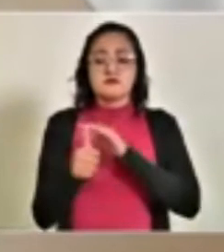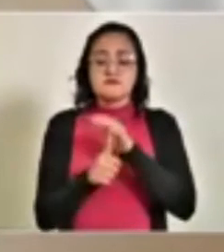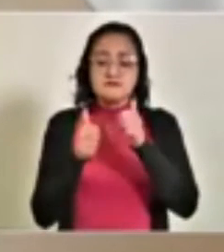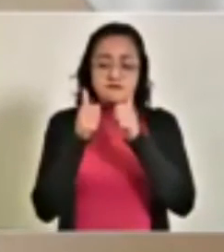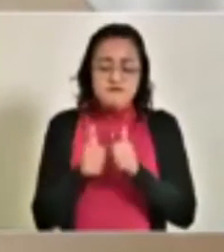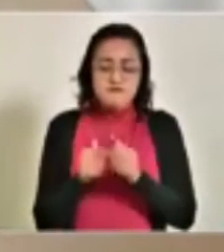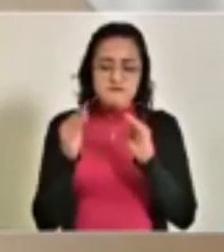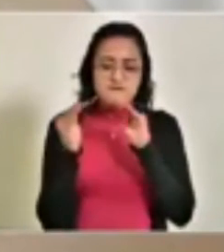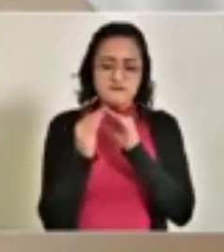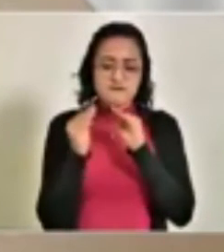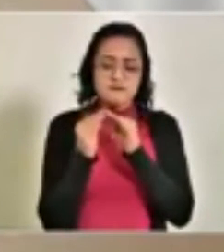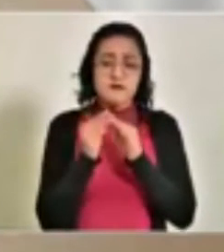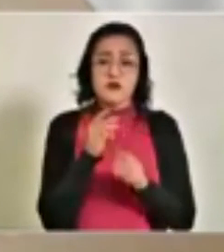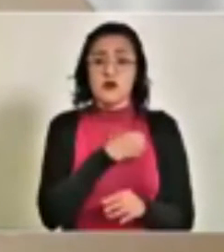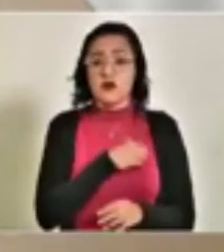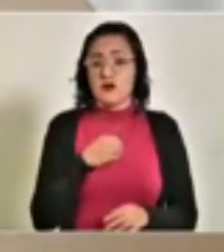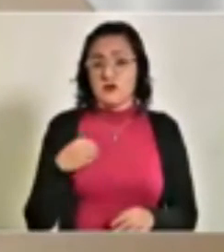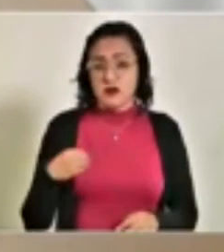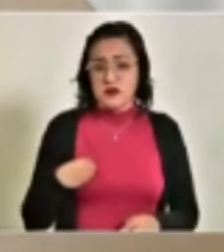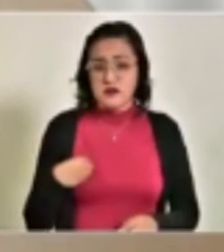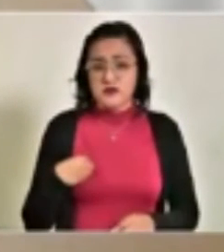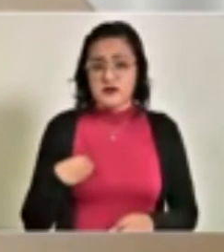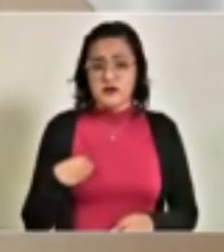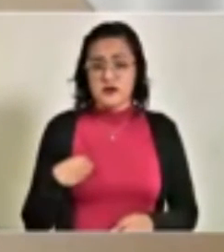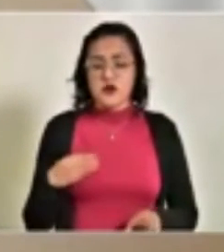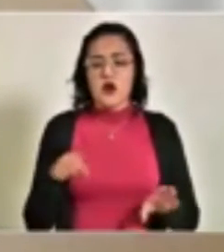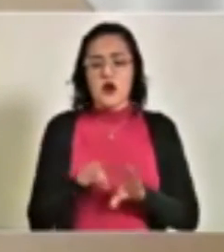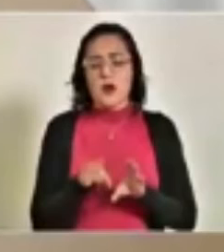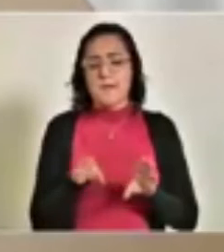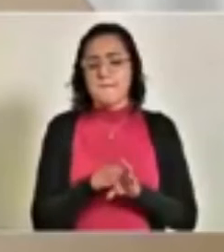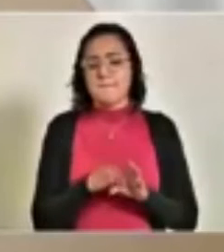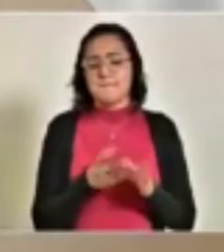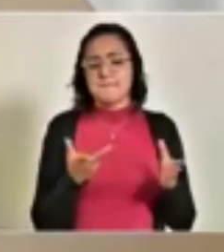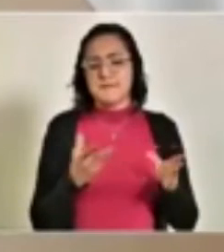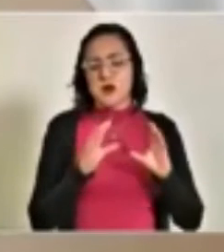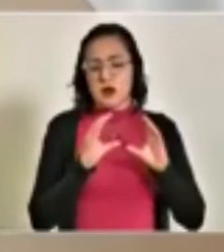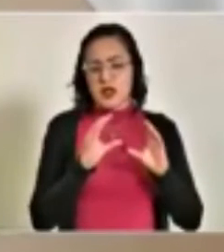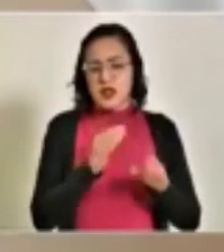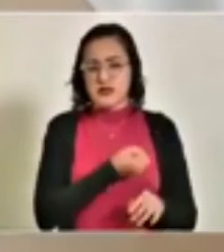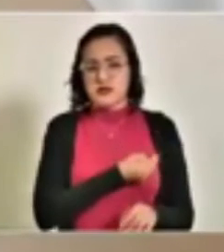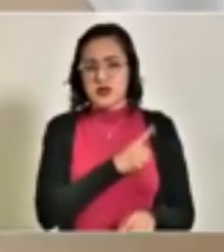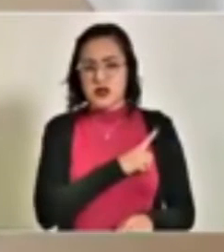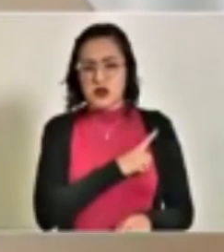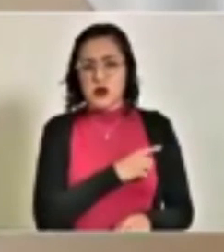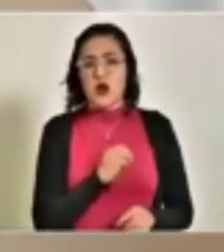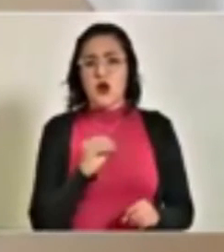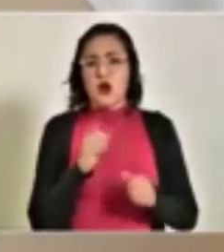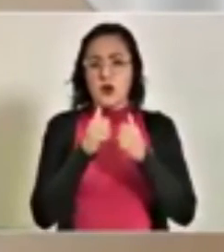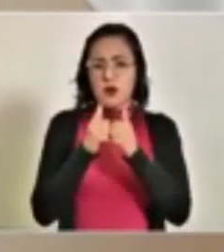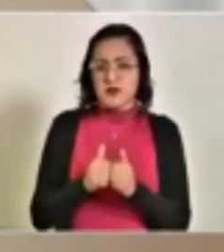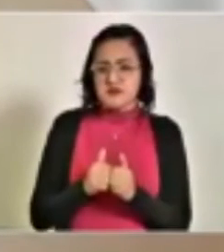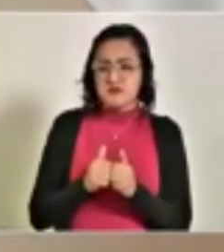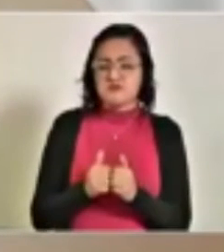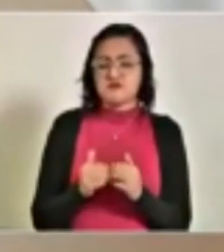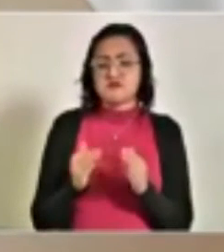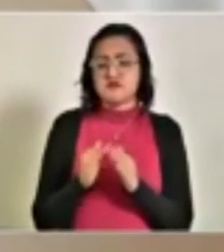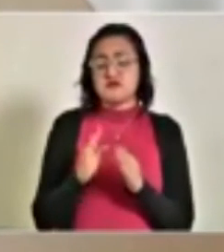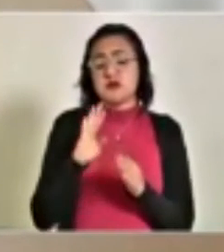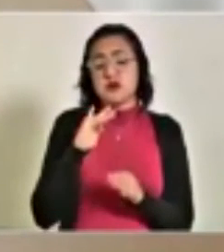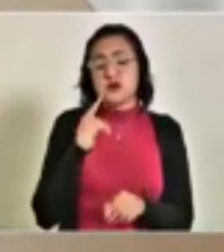como medida preventiva o el confinamiento voluntario.